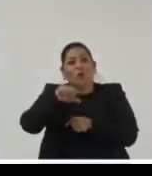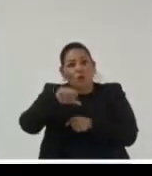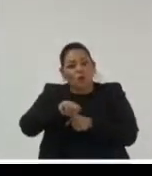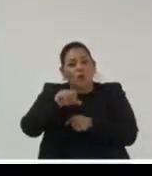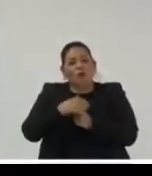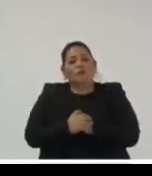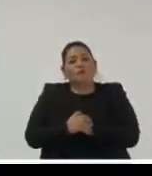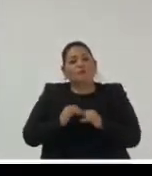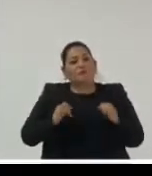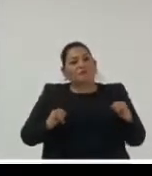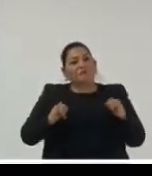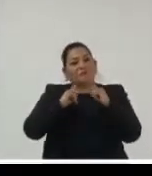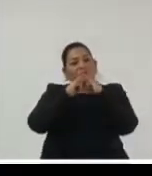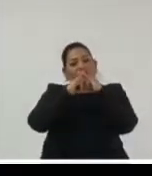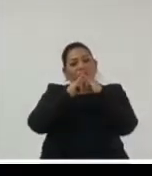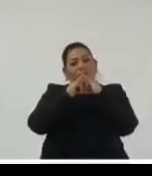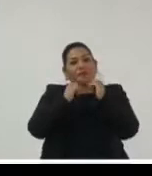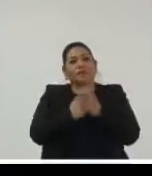instituciones